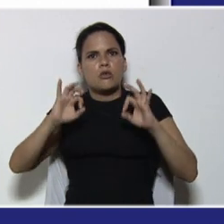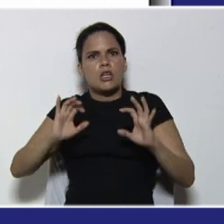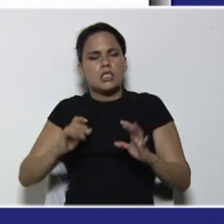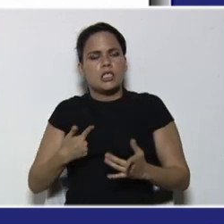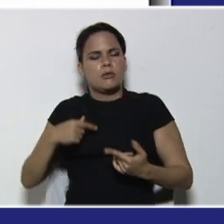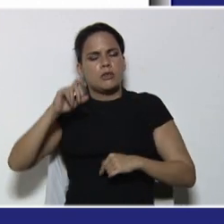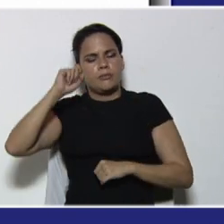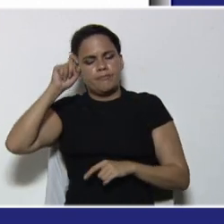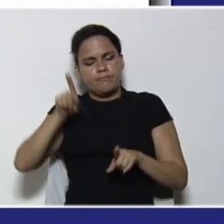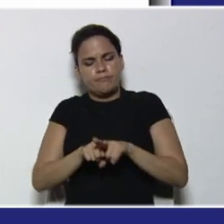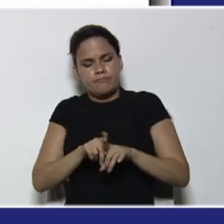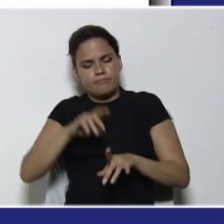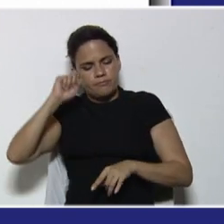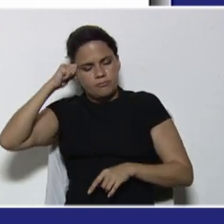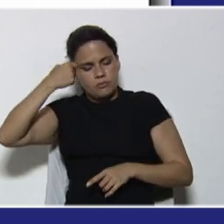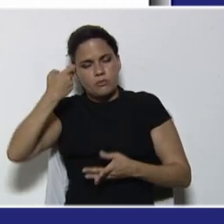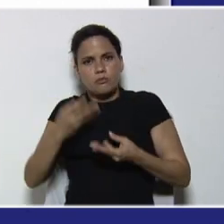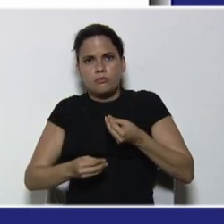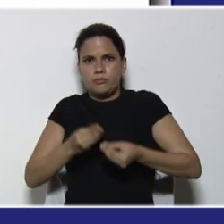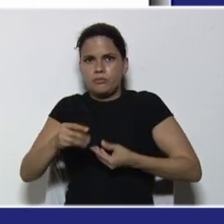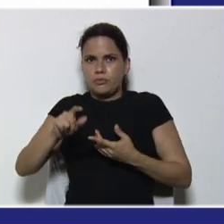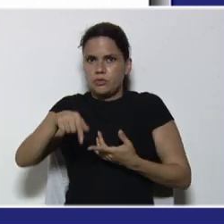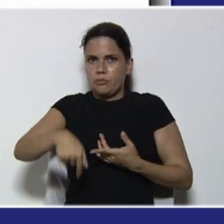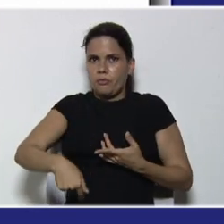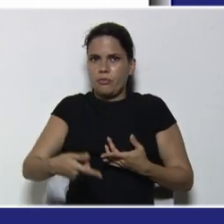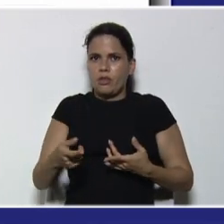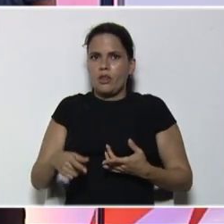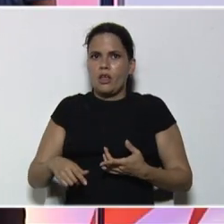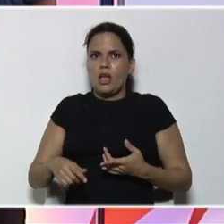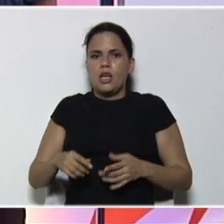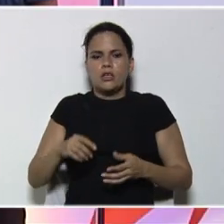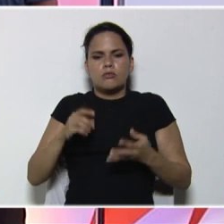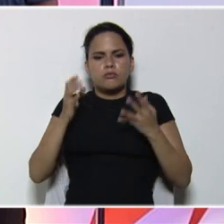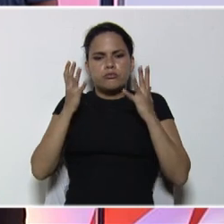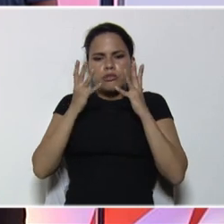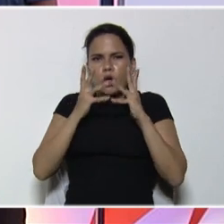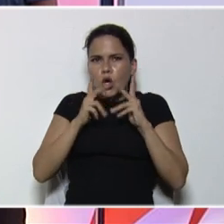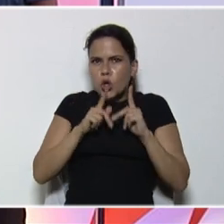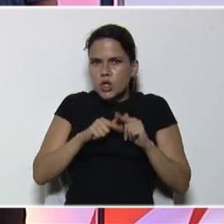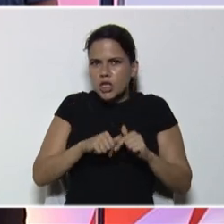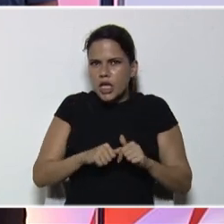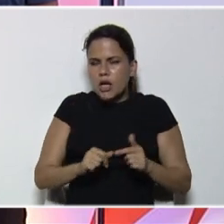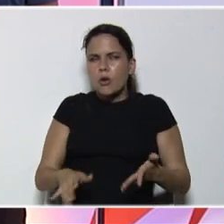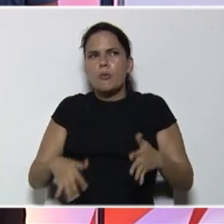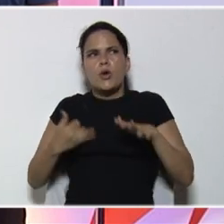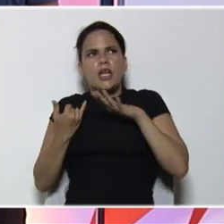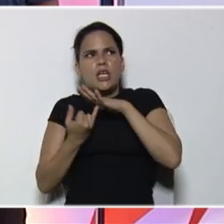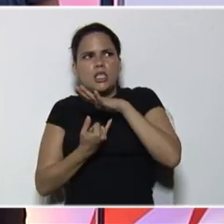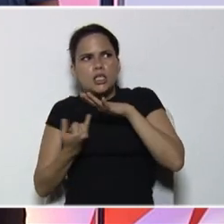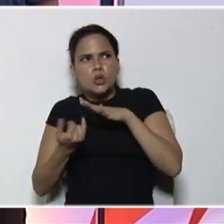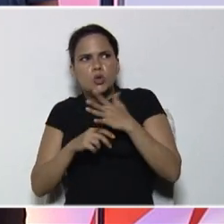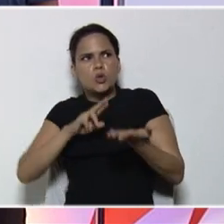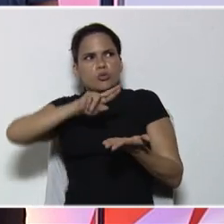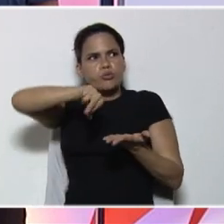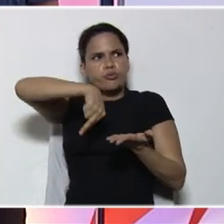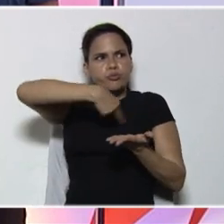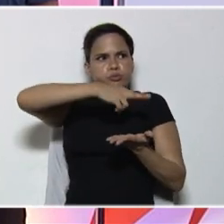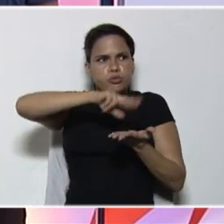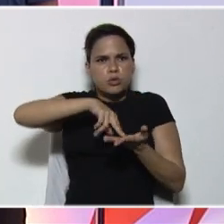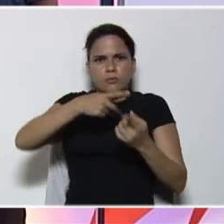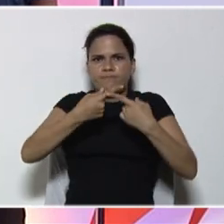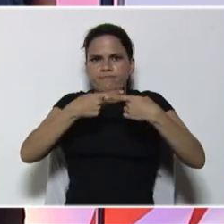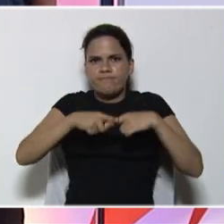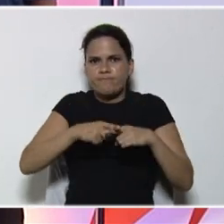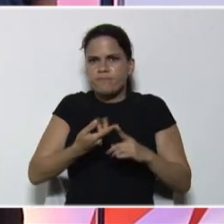actualmente, se está llevando a cabo, en el país, el censo nacional, por el instituto, nacional de estadística, donde van a